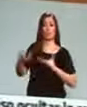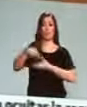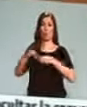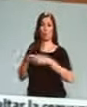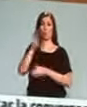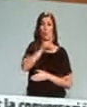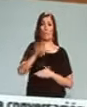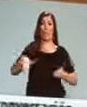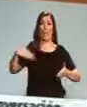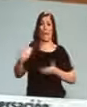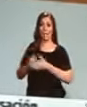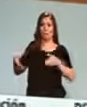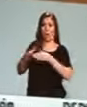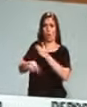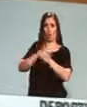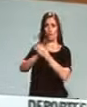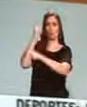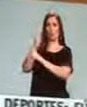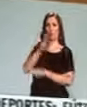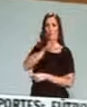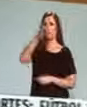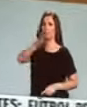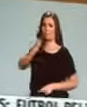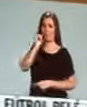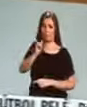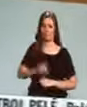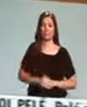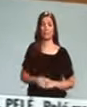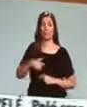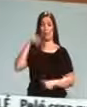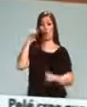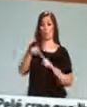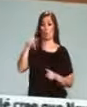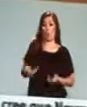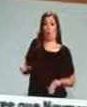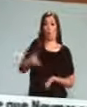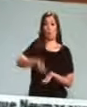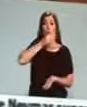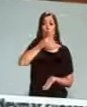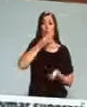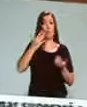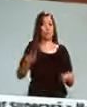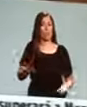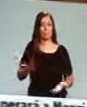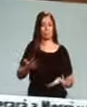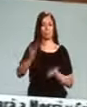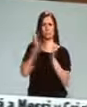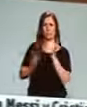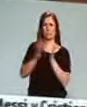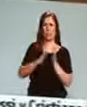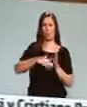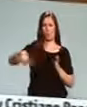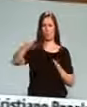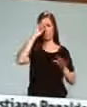y al propio partido en su conjunto. Uno de los objetivos de mi presencia aquí es, pues, salir al paso de los